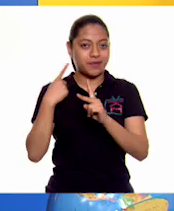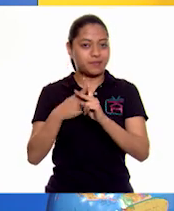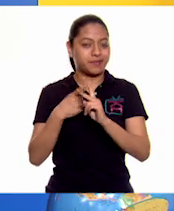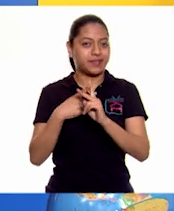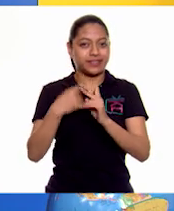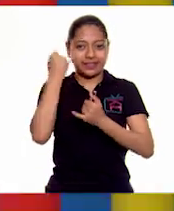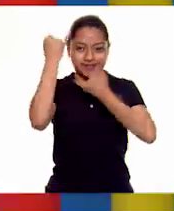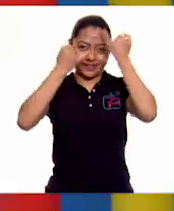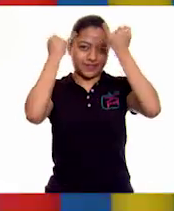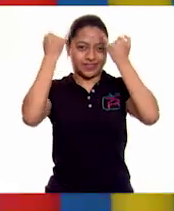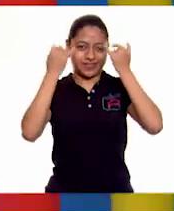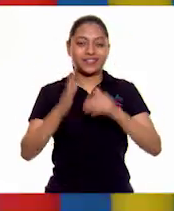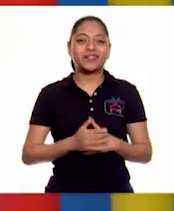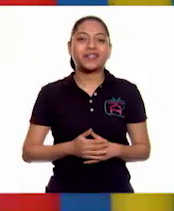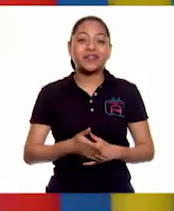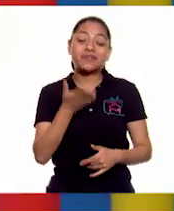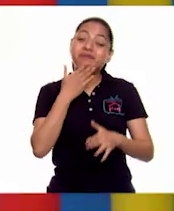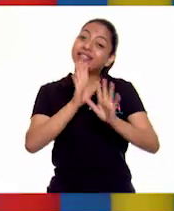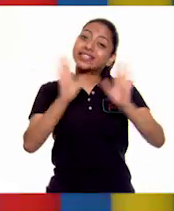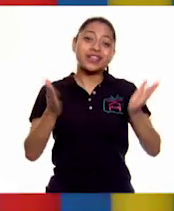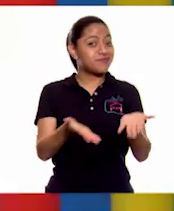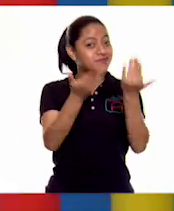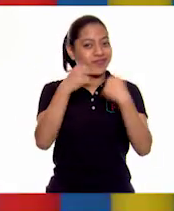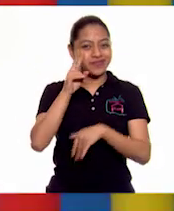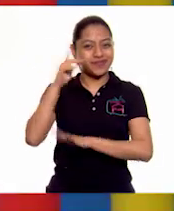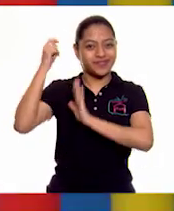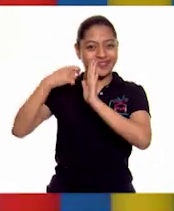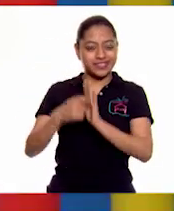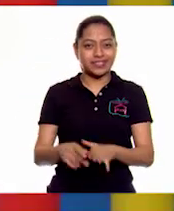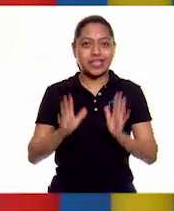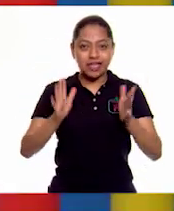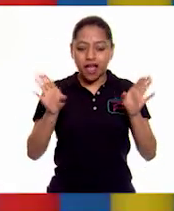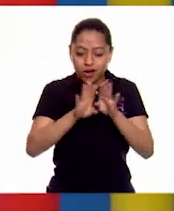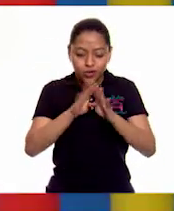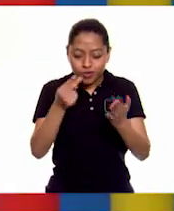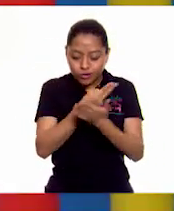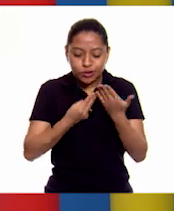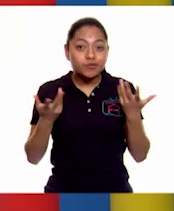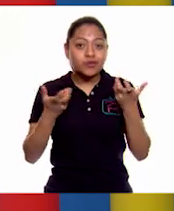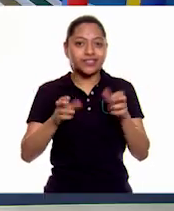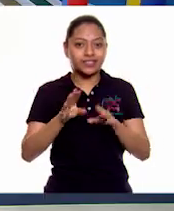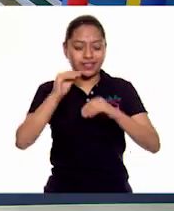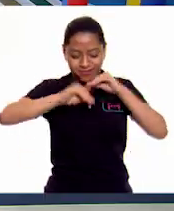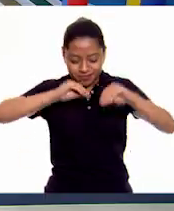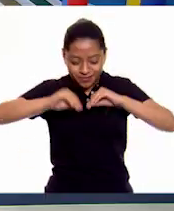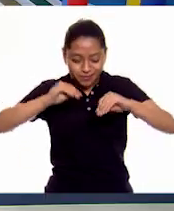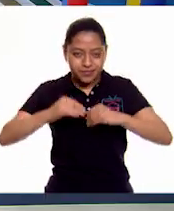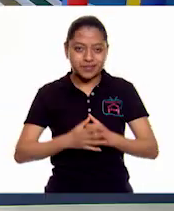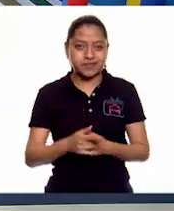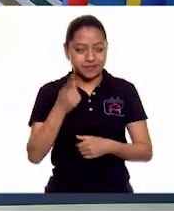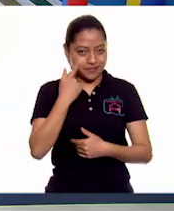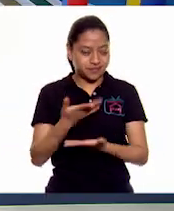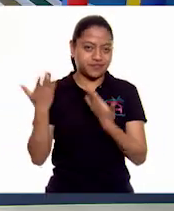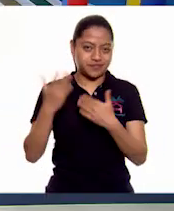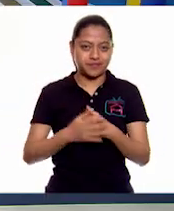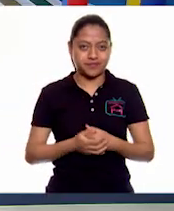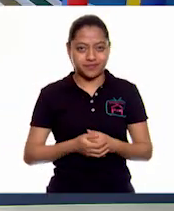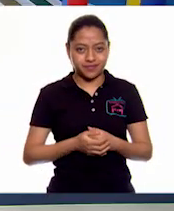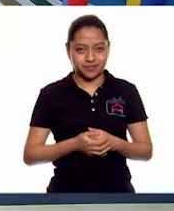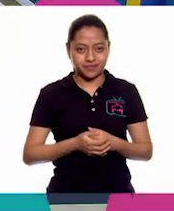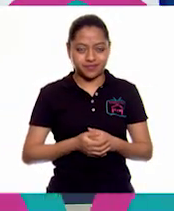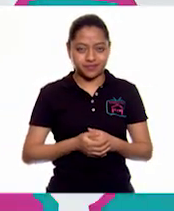creativa. Bueno, pues entonces no se diga más y vamos a verlo. Ya quiero saber cómo se hace un gallito de papel. Sí, yo también. ¡Córrelo!